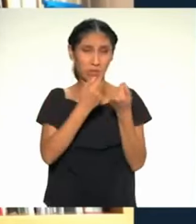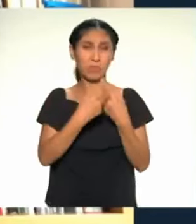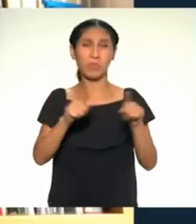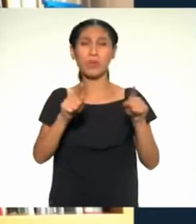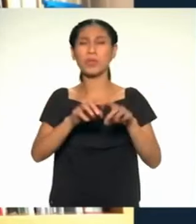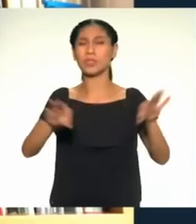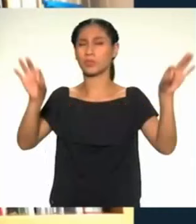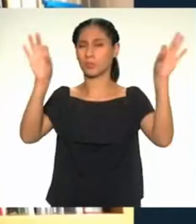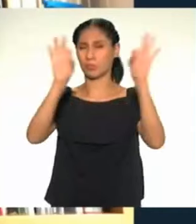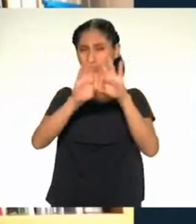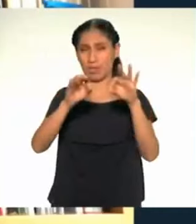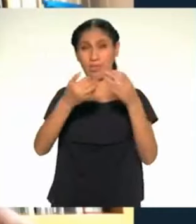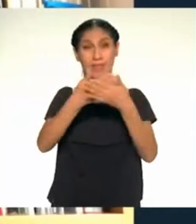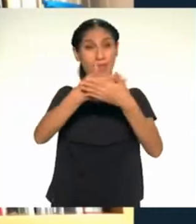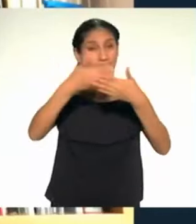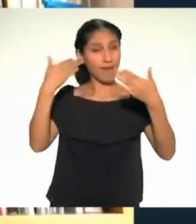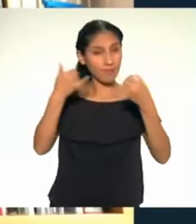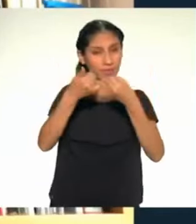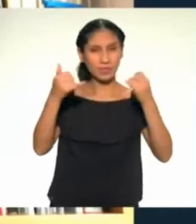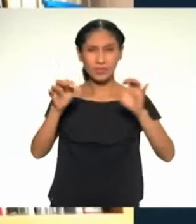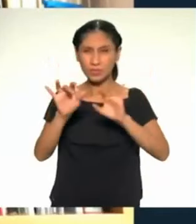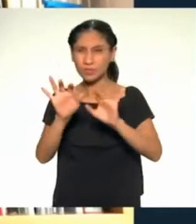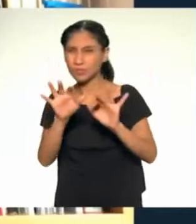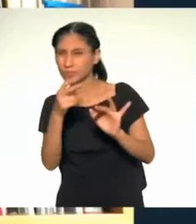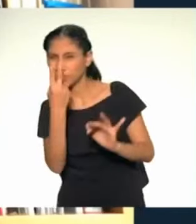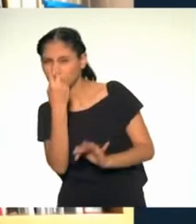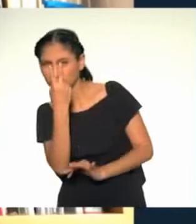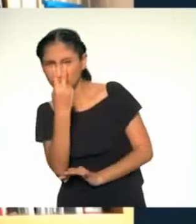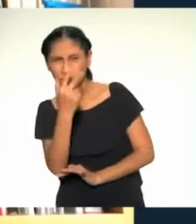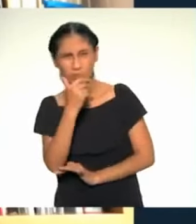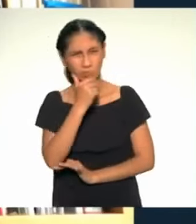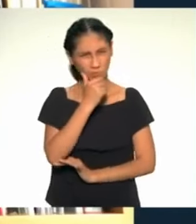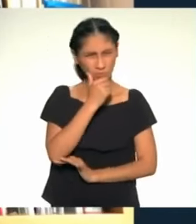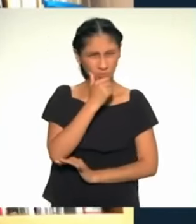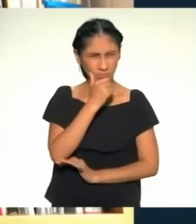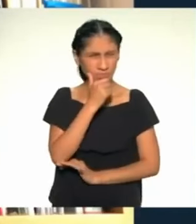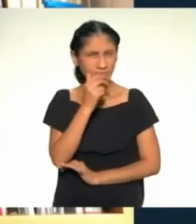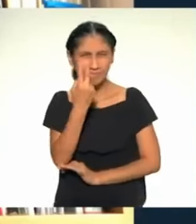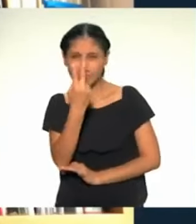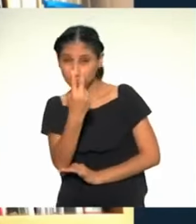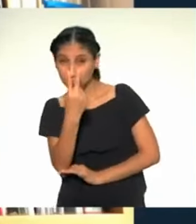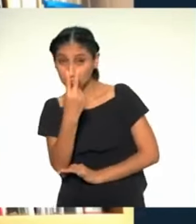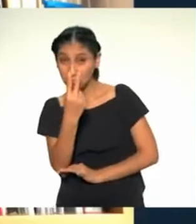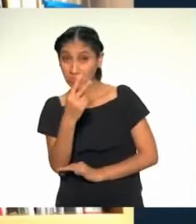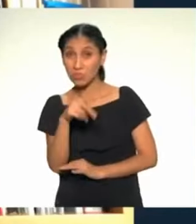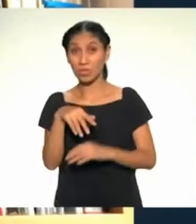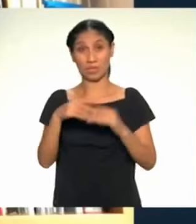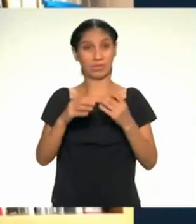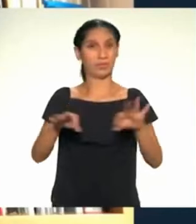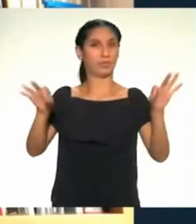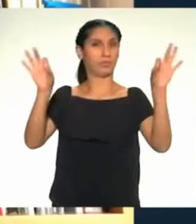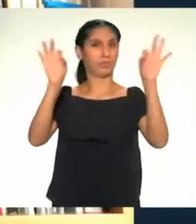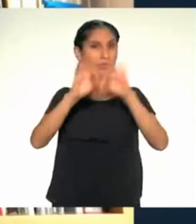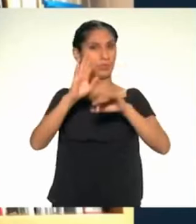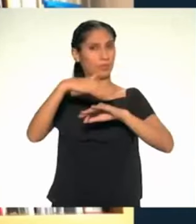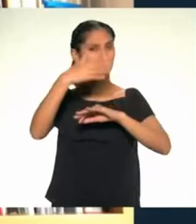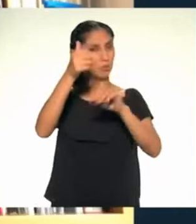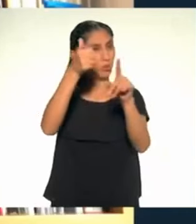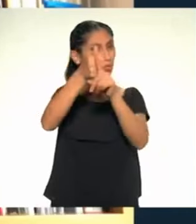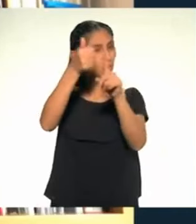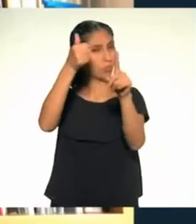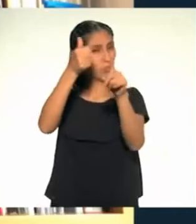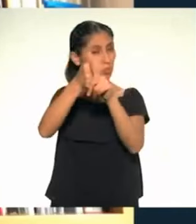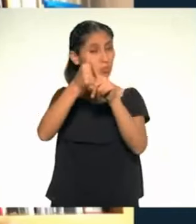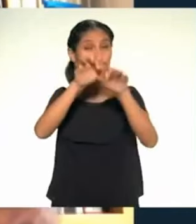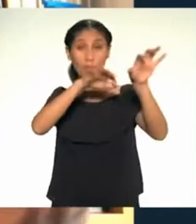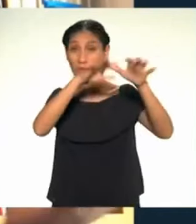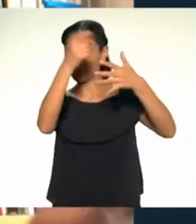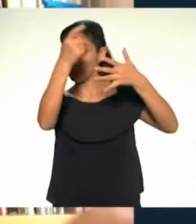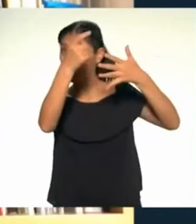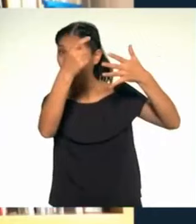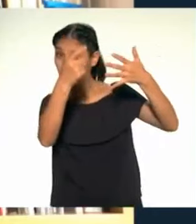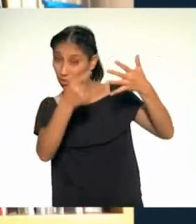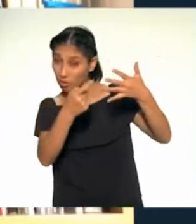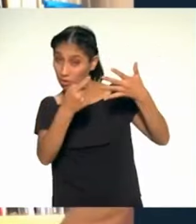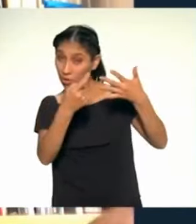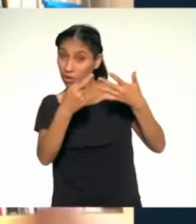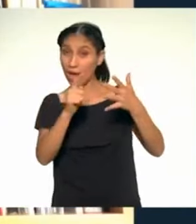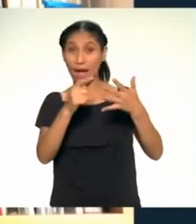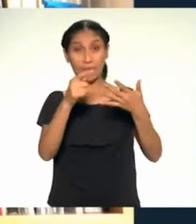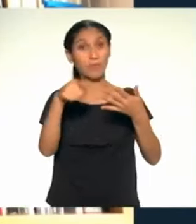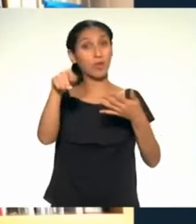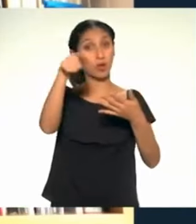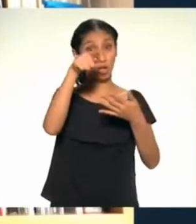adecuadamente. Podemos hacer emprendimientos sostenibles que sean de calidad donde le ofrecemos a los